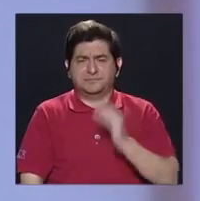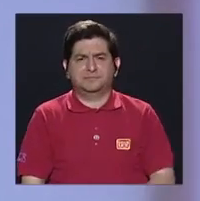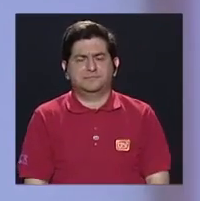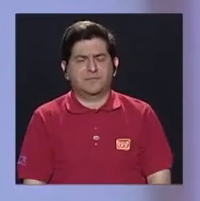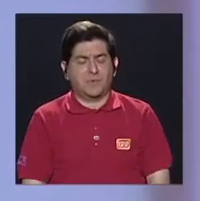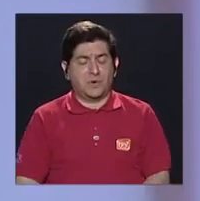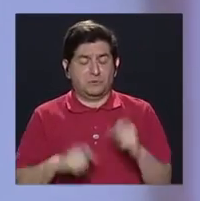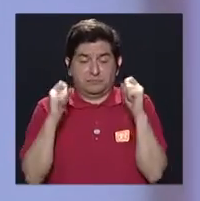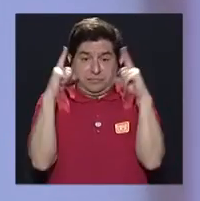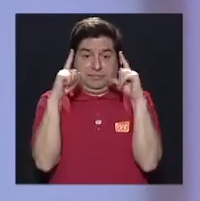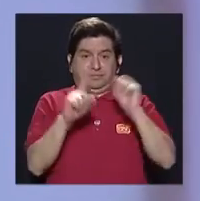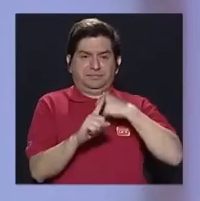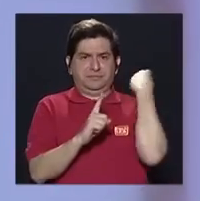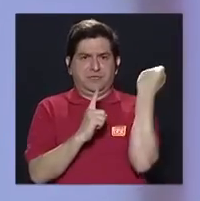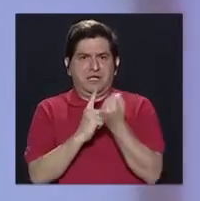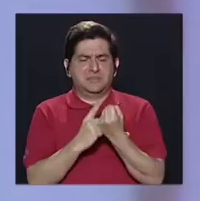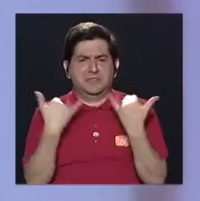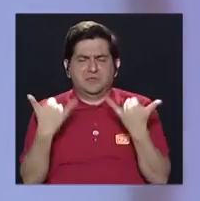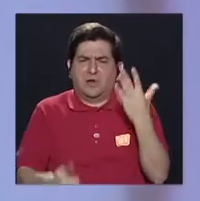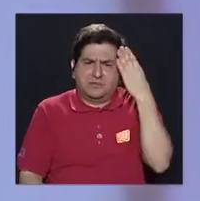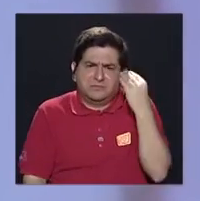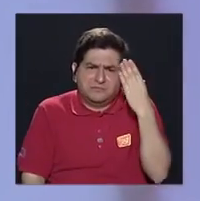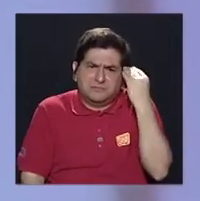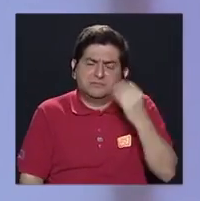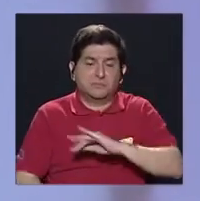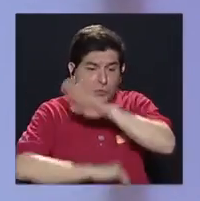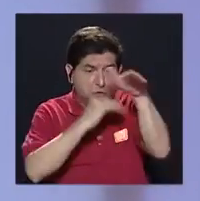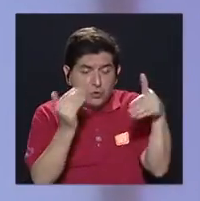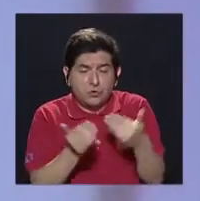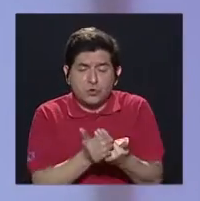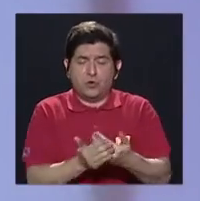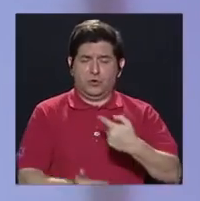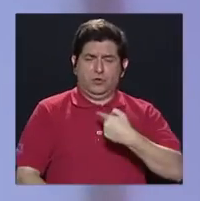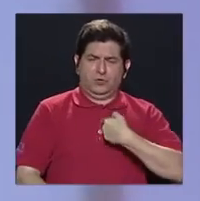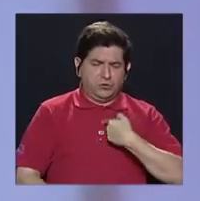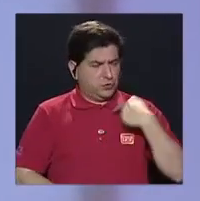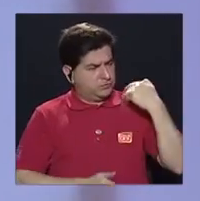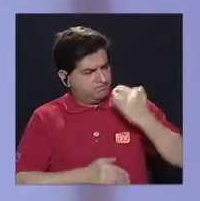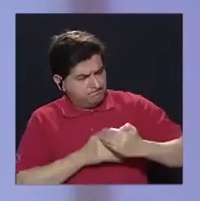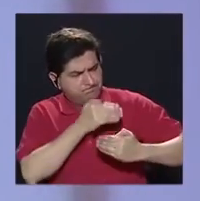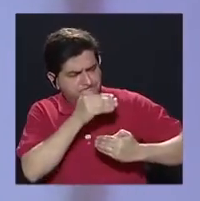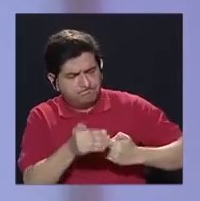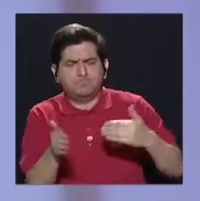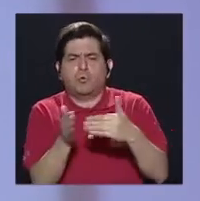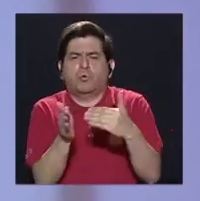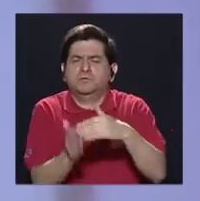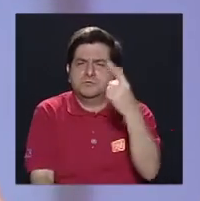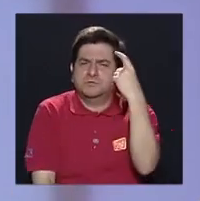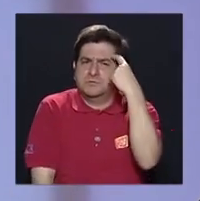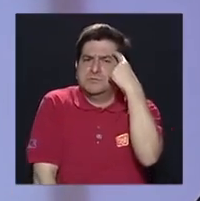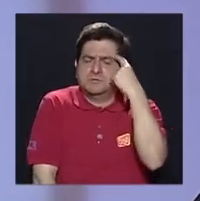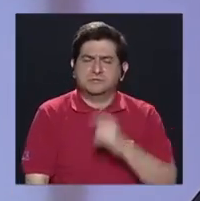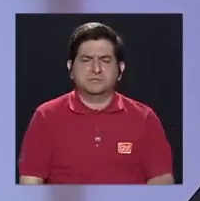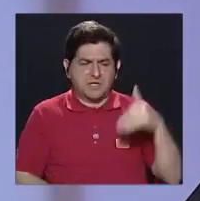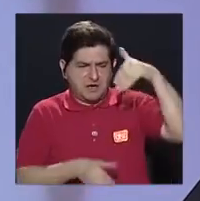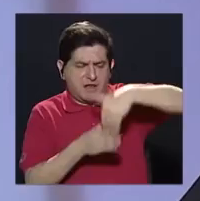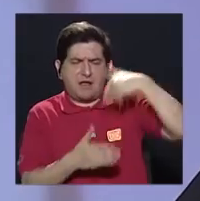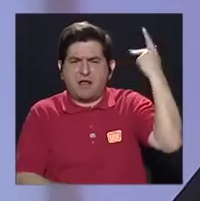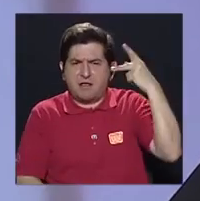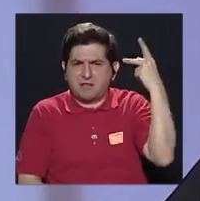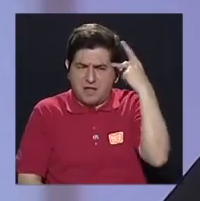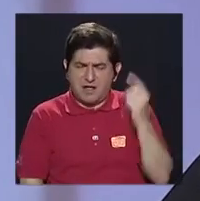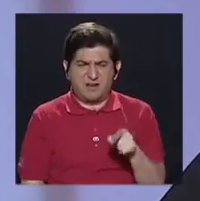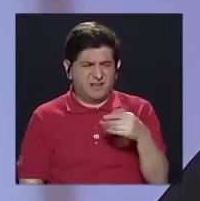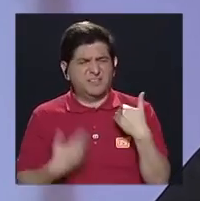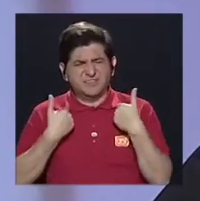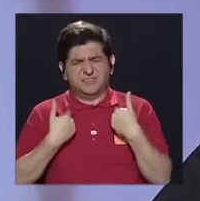impactante las situaciones que se están viviendo, y todo eso me llevó poco a poco a volver a considerar, involucrarme, la política es muy